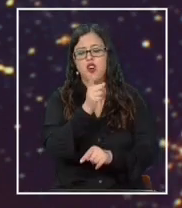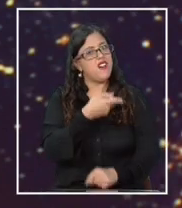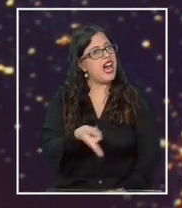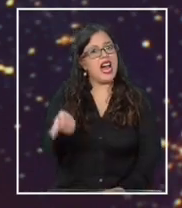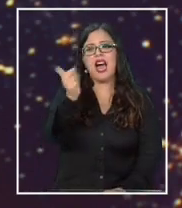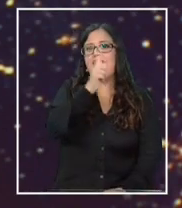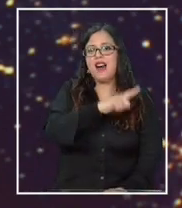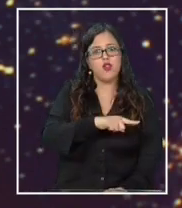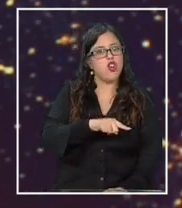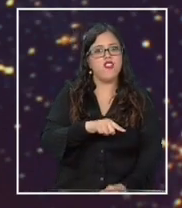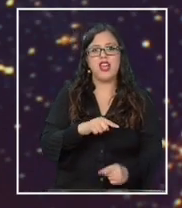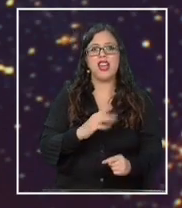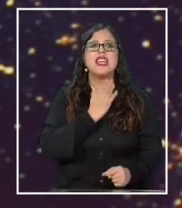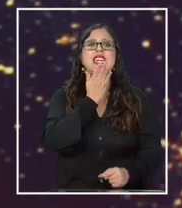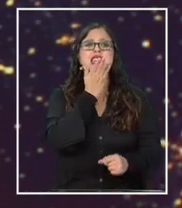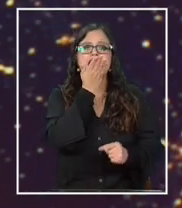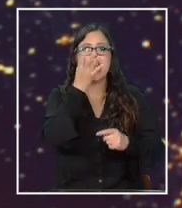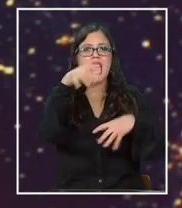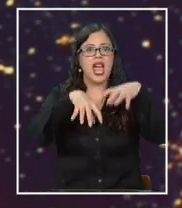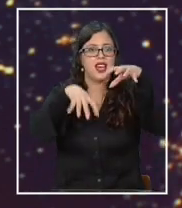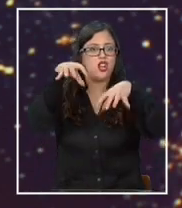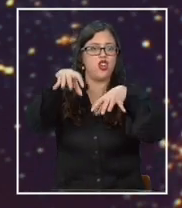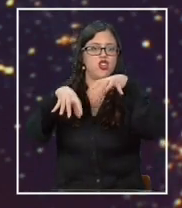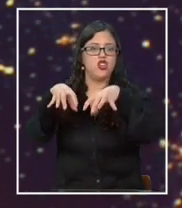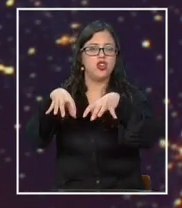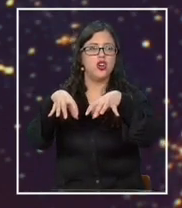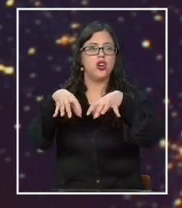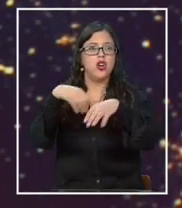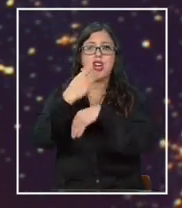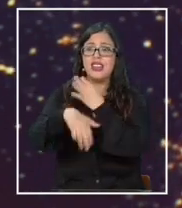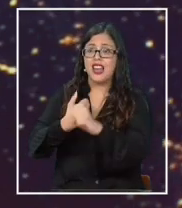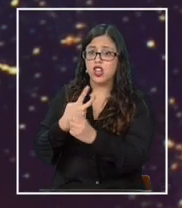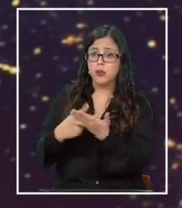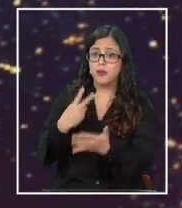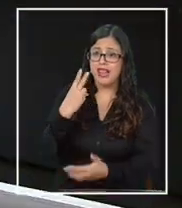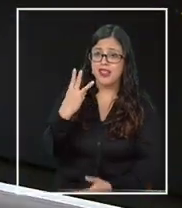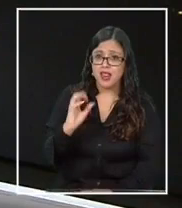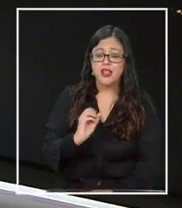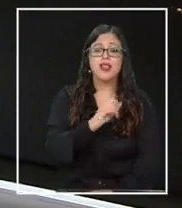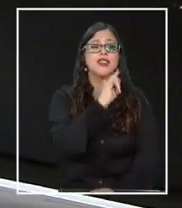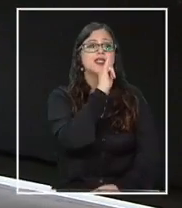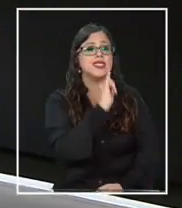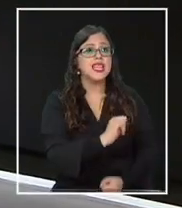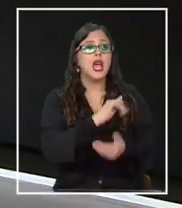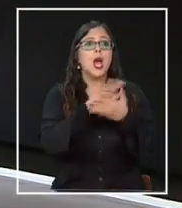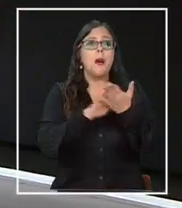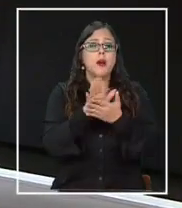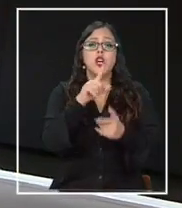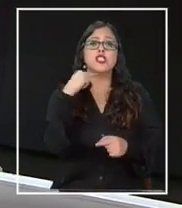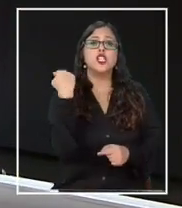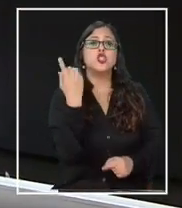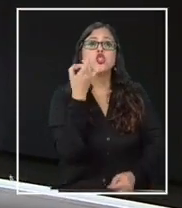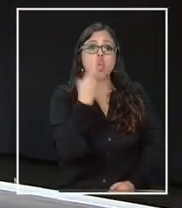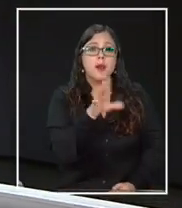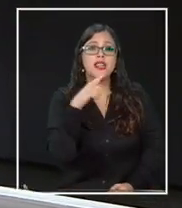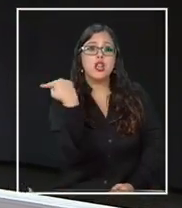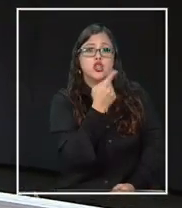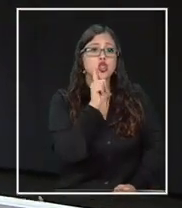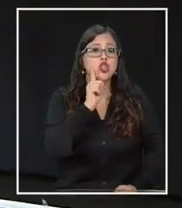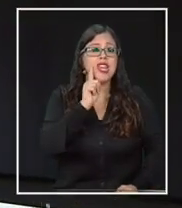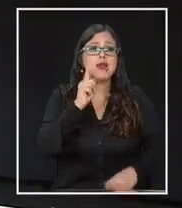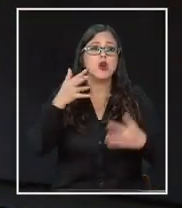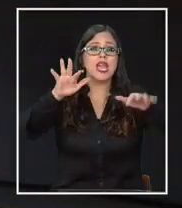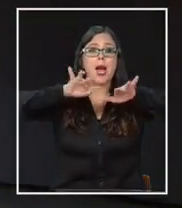comprimiendo más y desapareciendo más. Pero eso es siete años más. 2030. ¿Y qué implica eso? Que si tenemos solamente océano acá, la